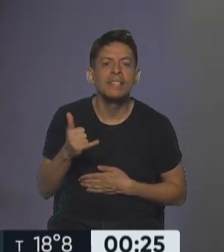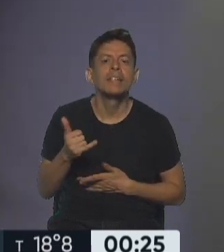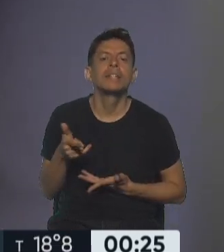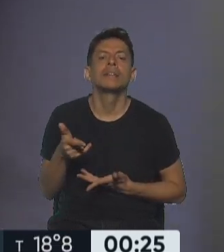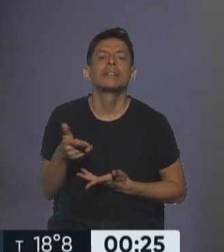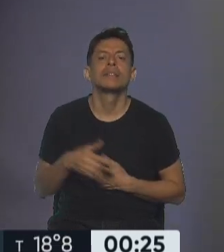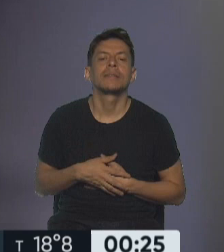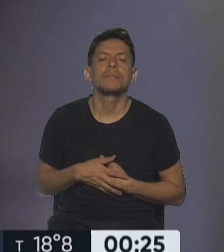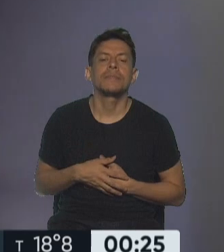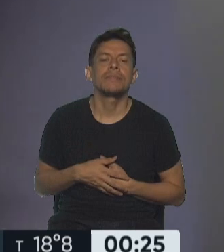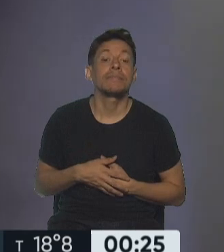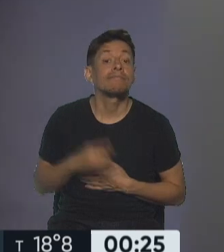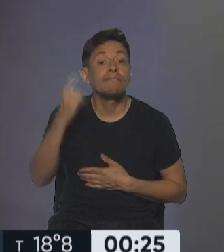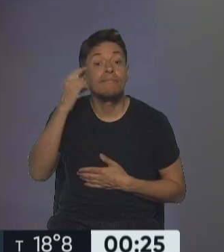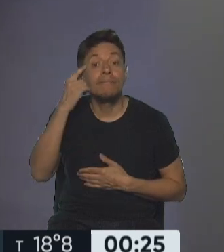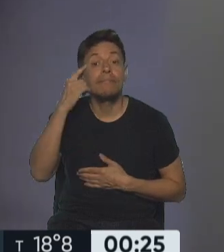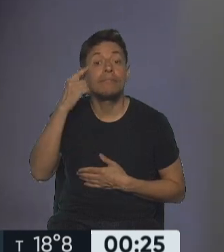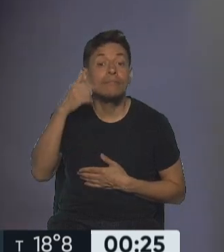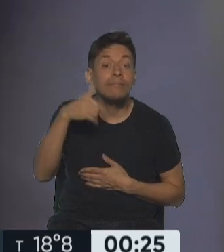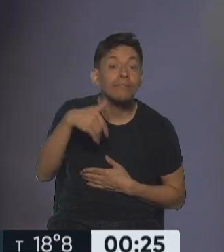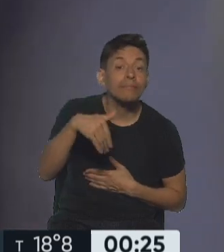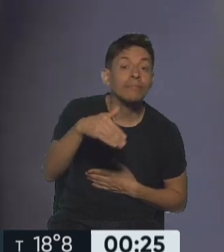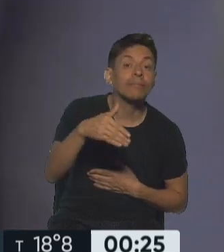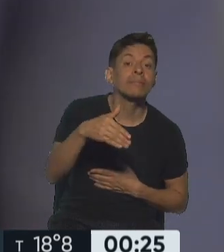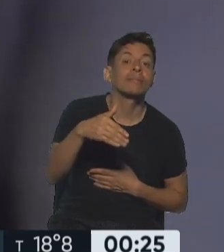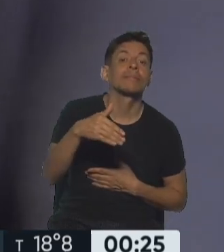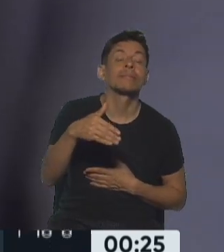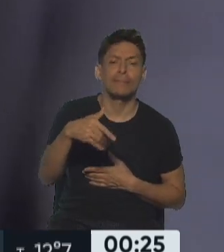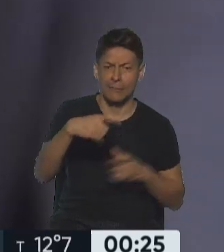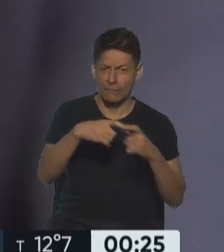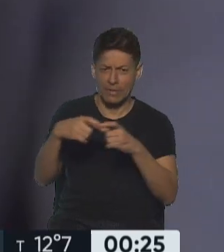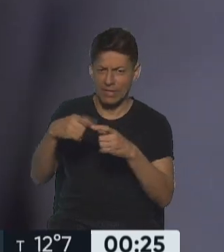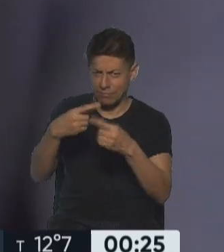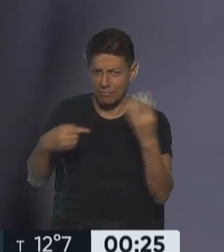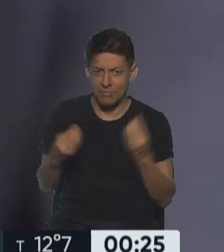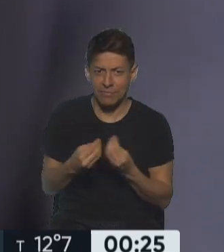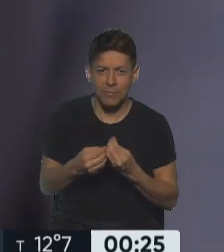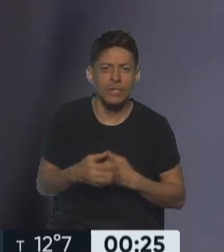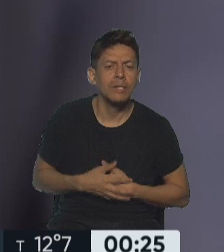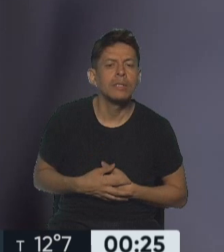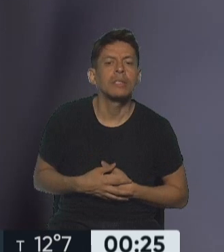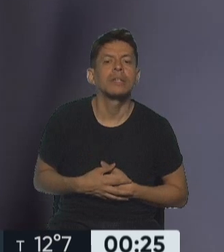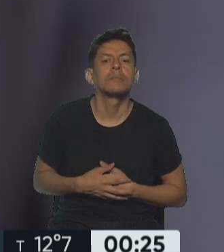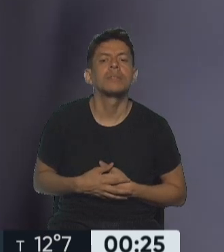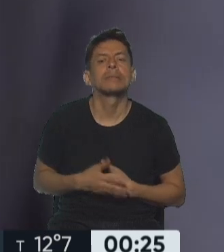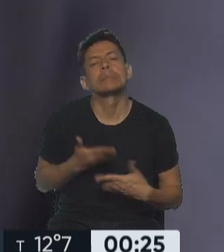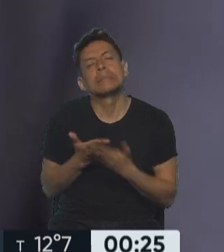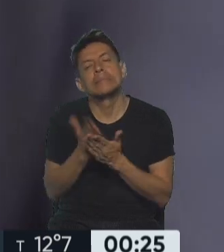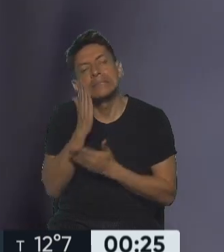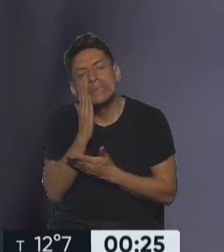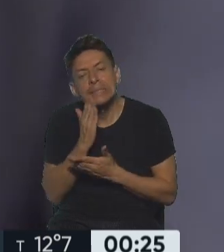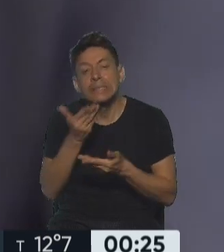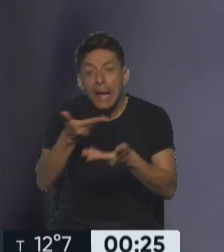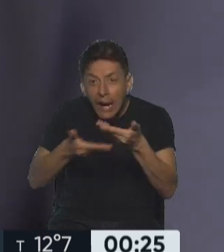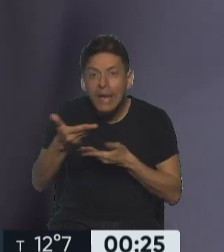difíciles de obtener, pero yo imagino que el próximo mes o dos, vamos a ver a lot de ellos. Y me voy a preguntar a hacer un embajador